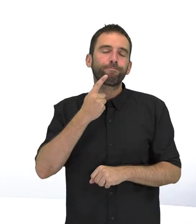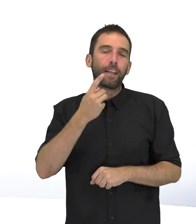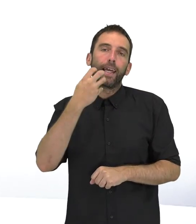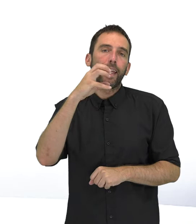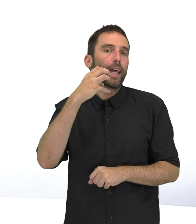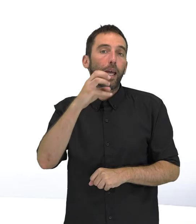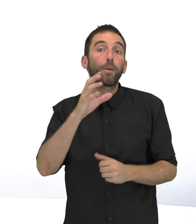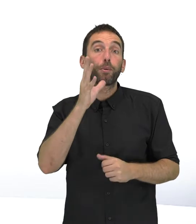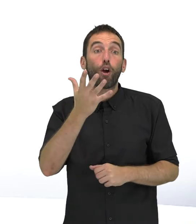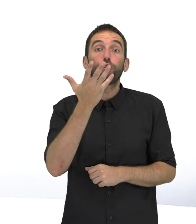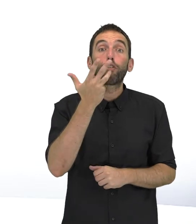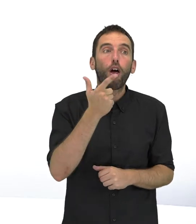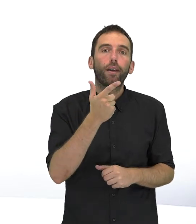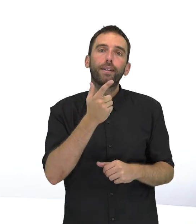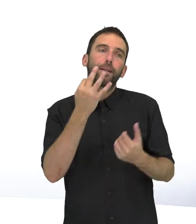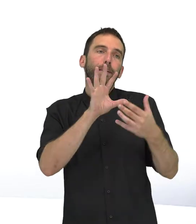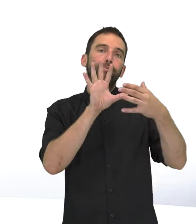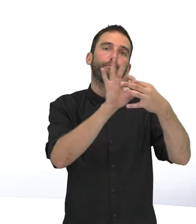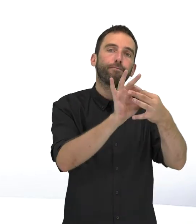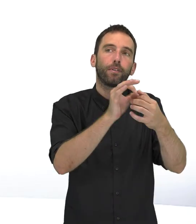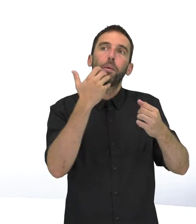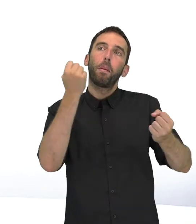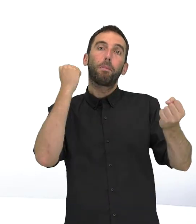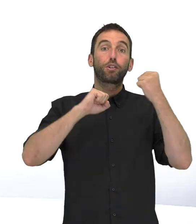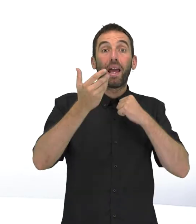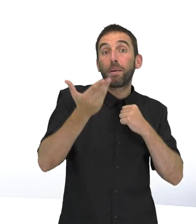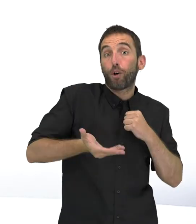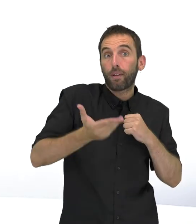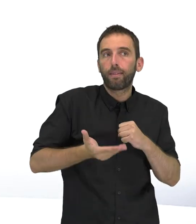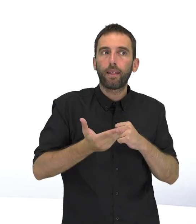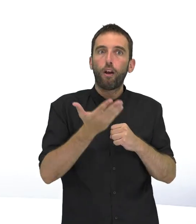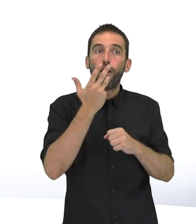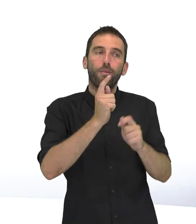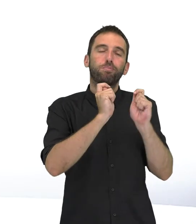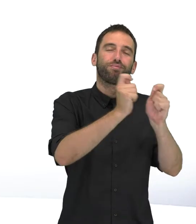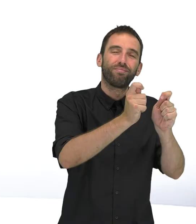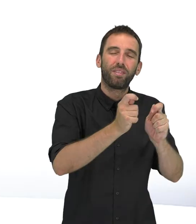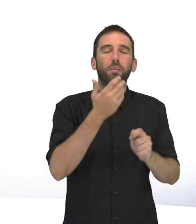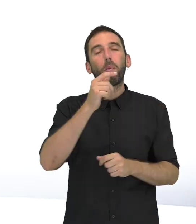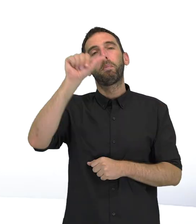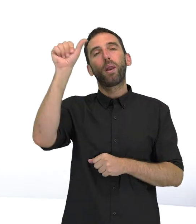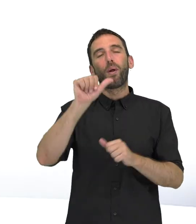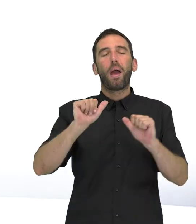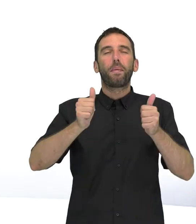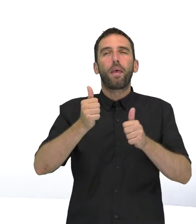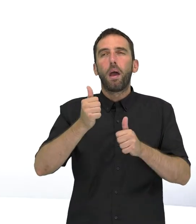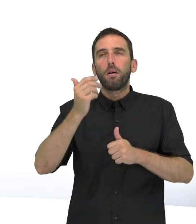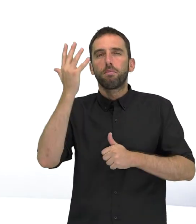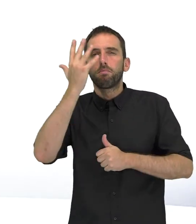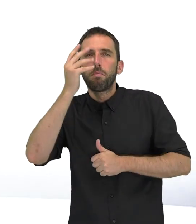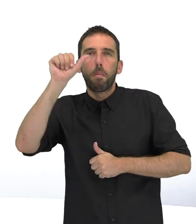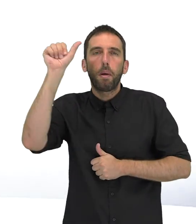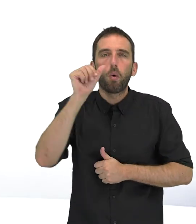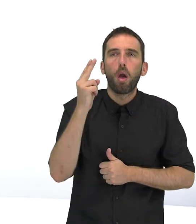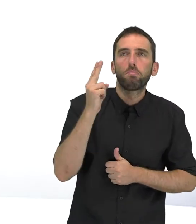sordas se quejan de que, como hay colores que siempre se asignan a personajes importantes de la trama, si al principio de una película de suspense